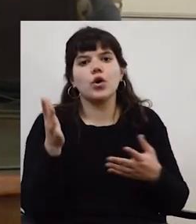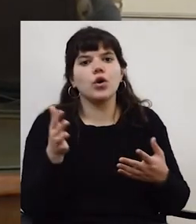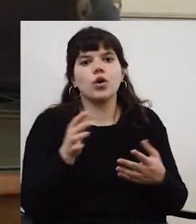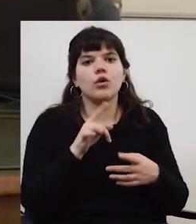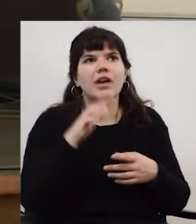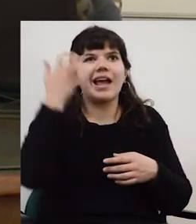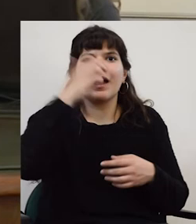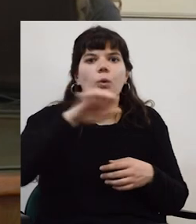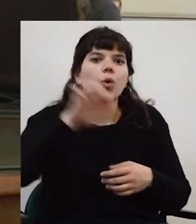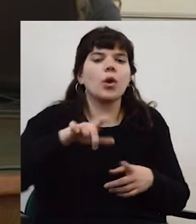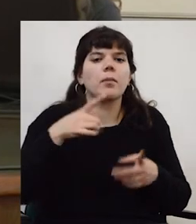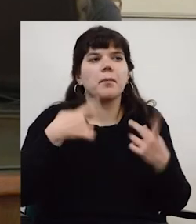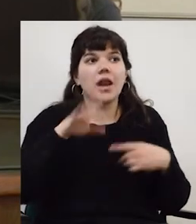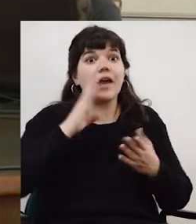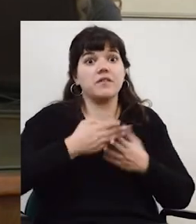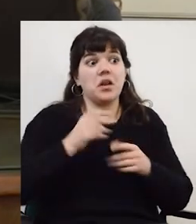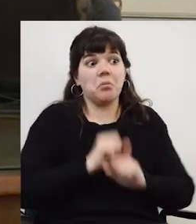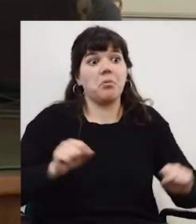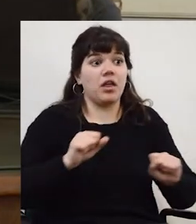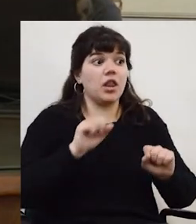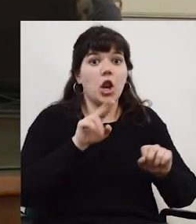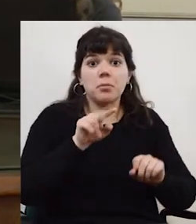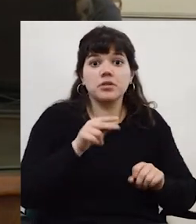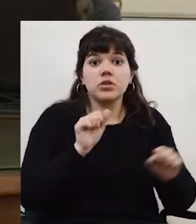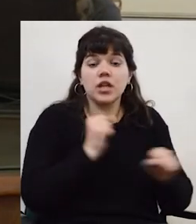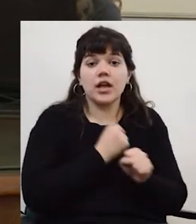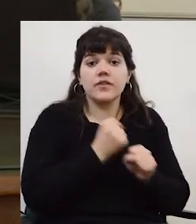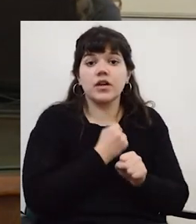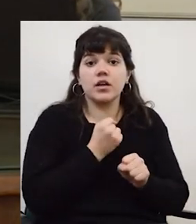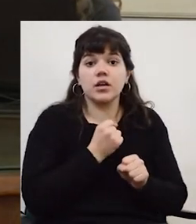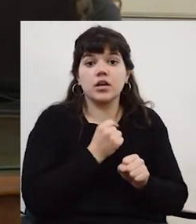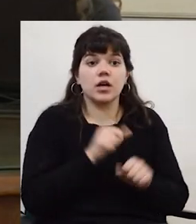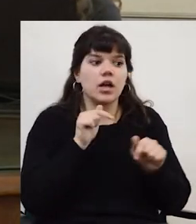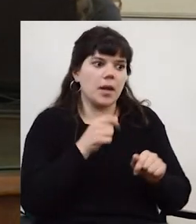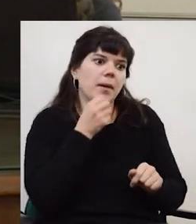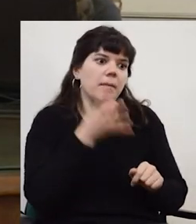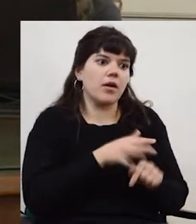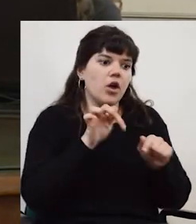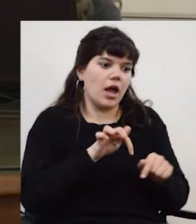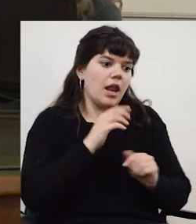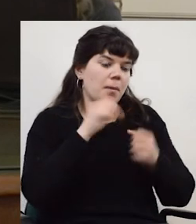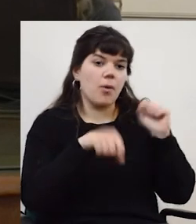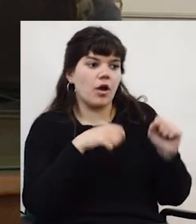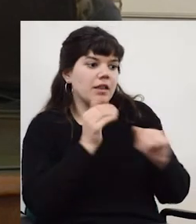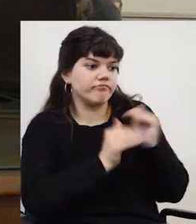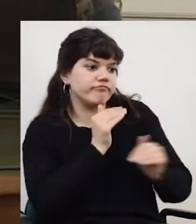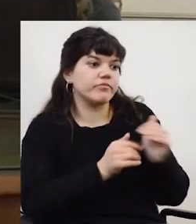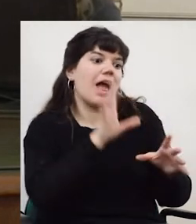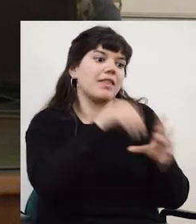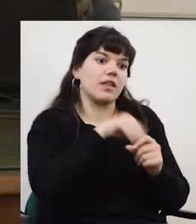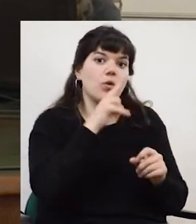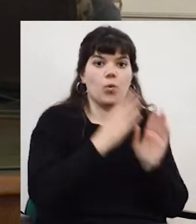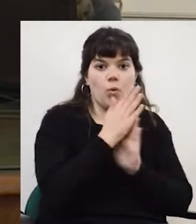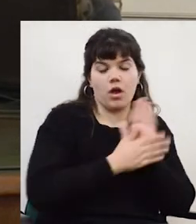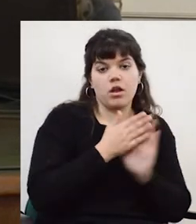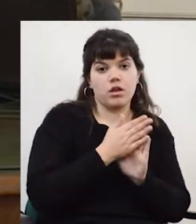una Europa y de repente puede hacer lo mismo entonces eso para para favorecer la movilidad dentro del país